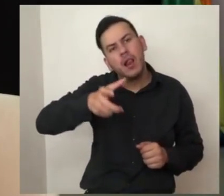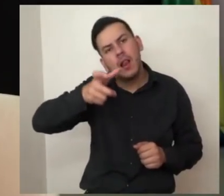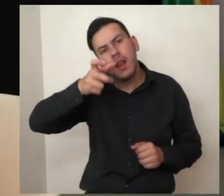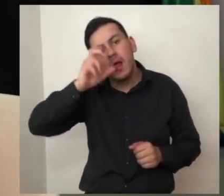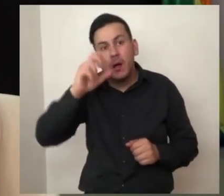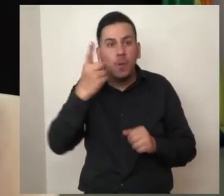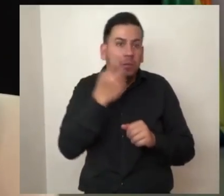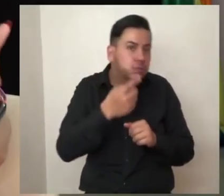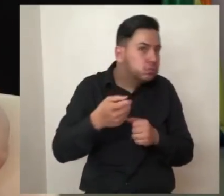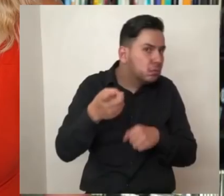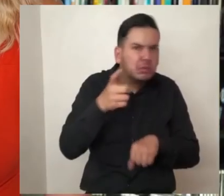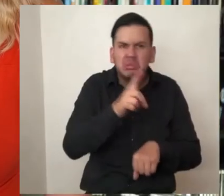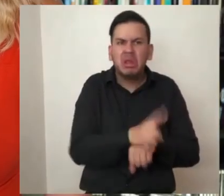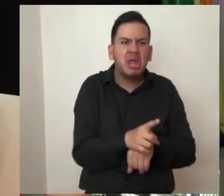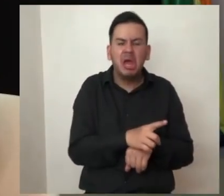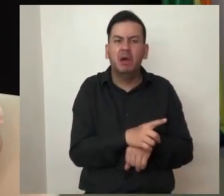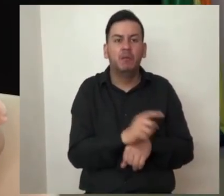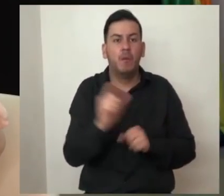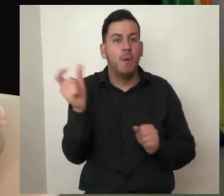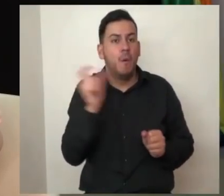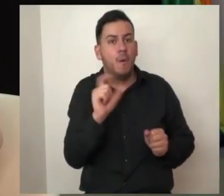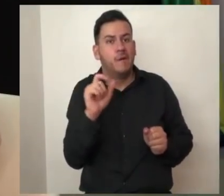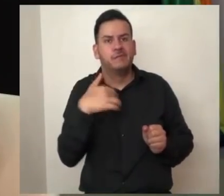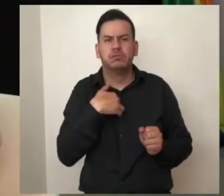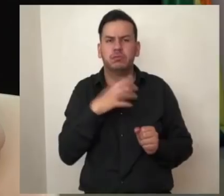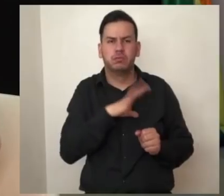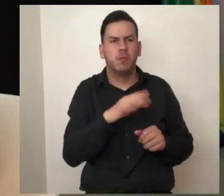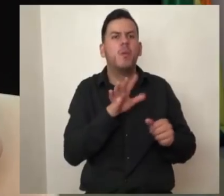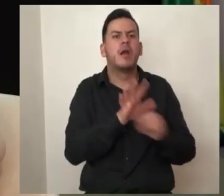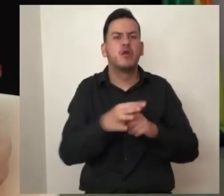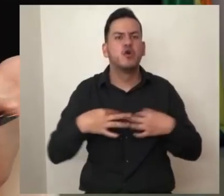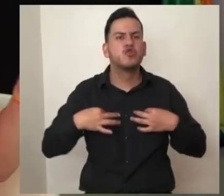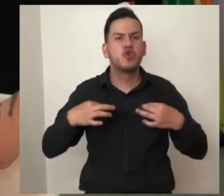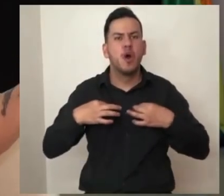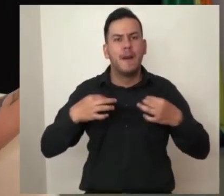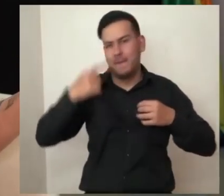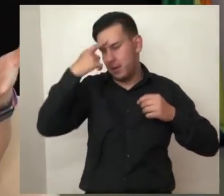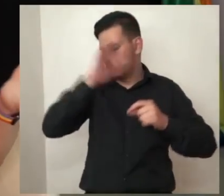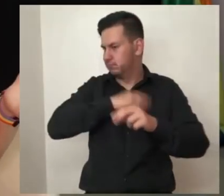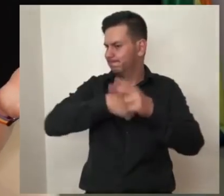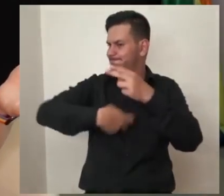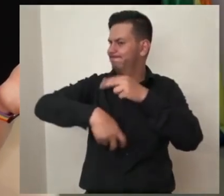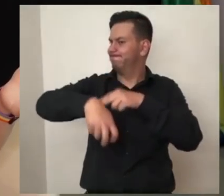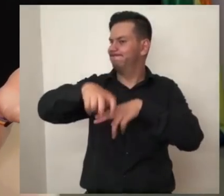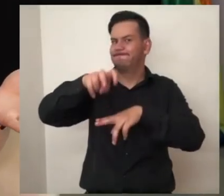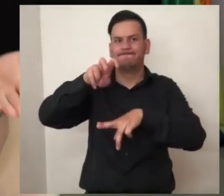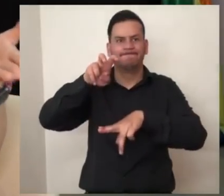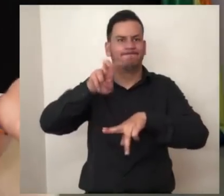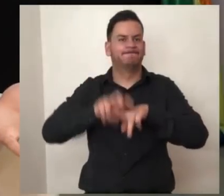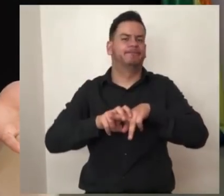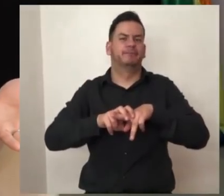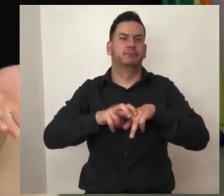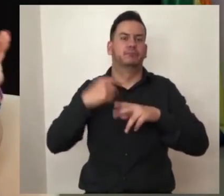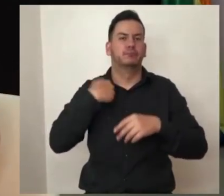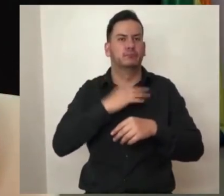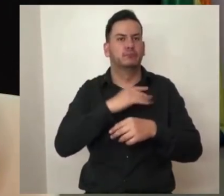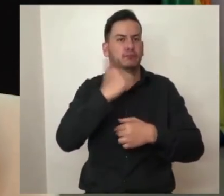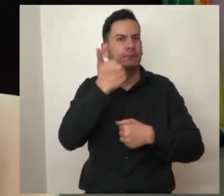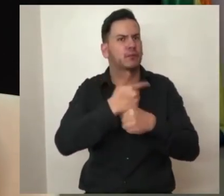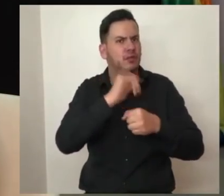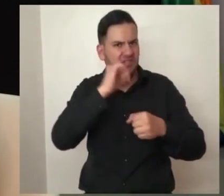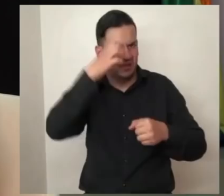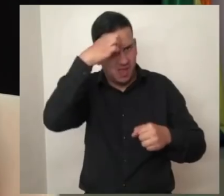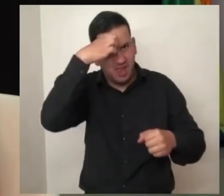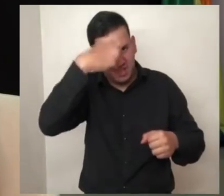17 días. Un día creo cuando andaba contemplando el que ropa ponerme para irme a sentar en la sala, pues me cayó el 120 que sí, si estoy